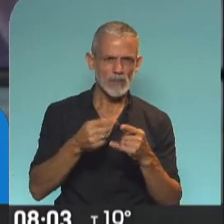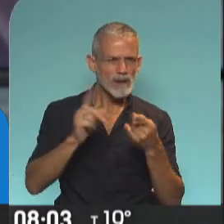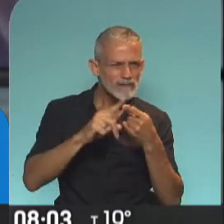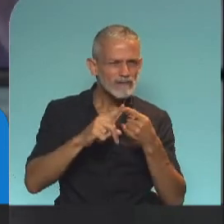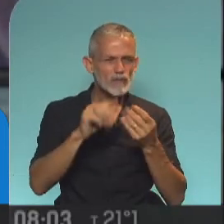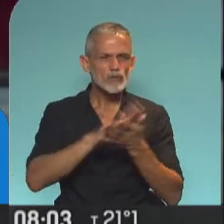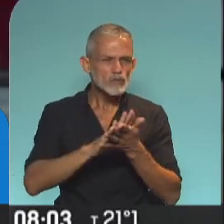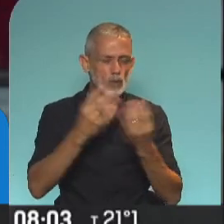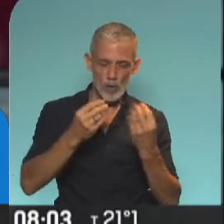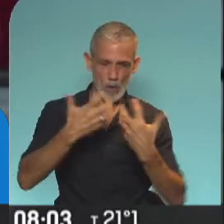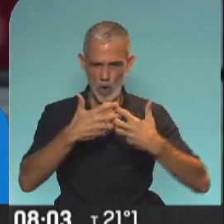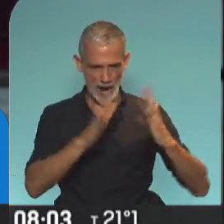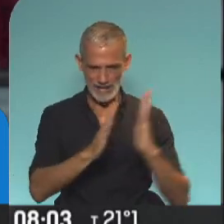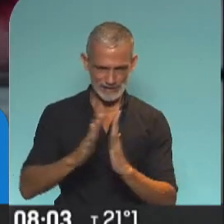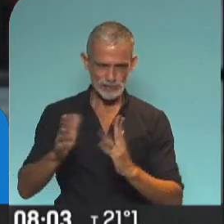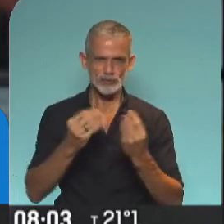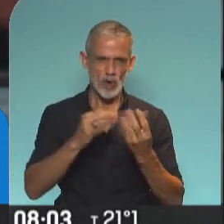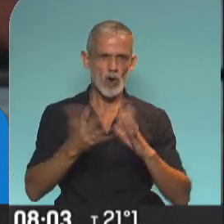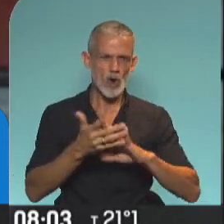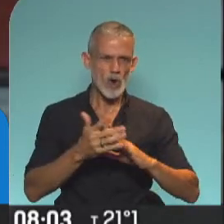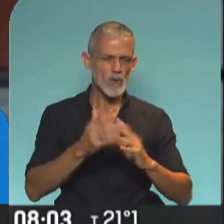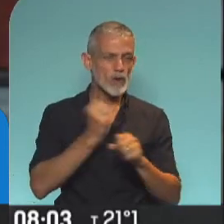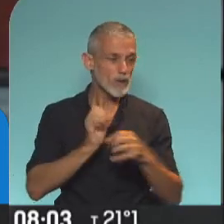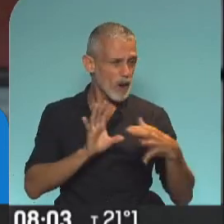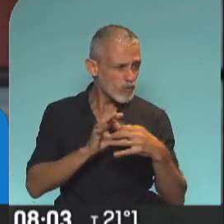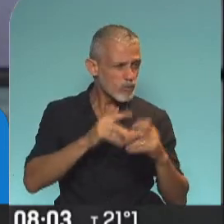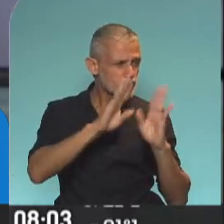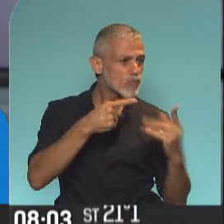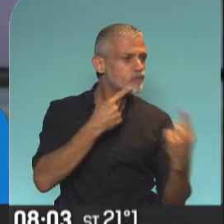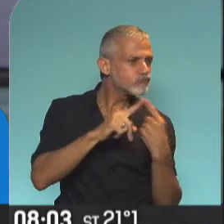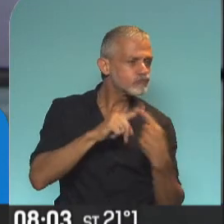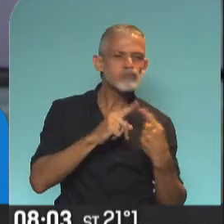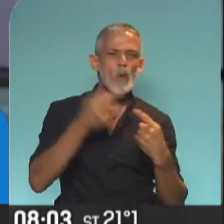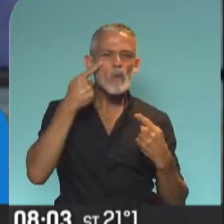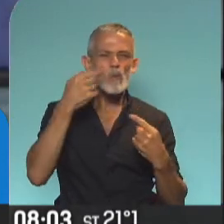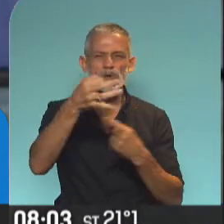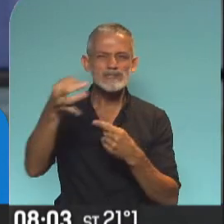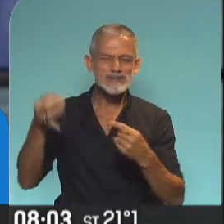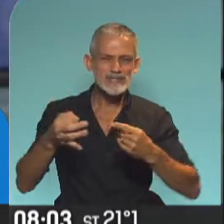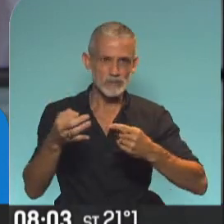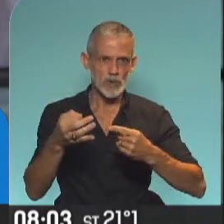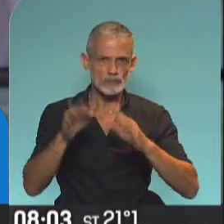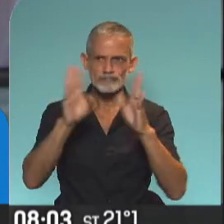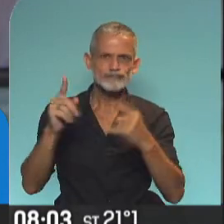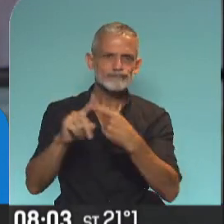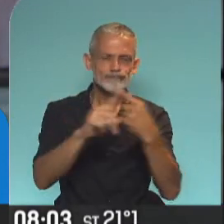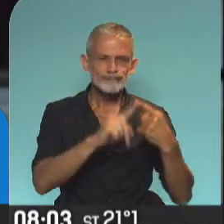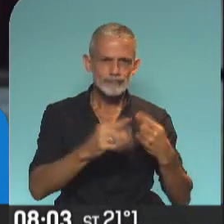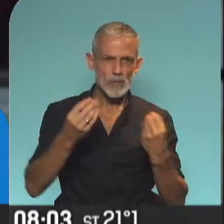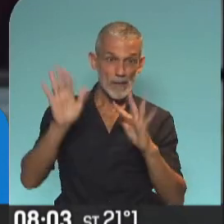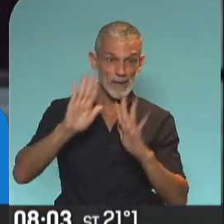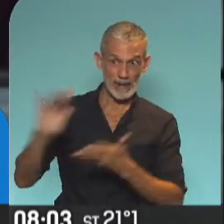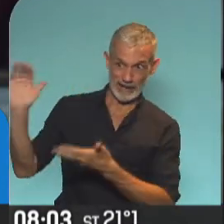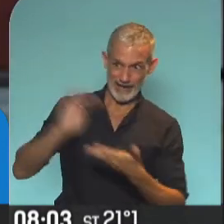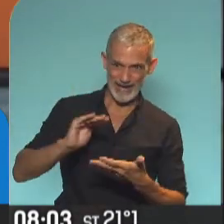problemas de logística, comenzar a trabajar con las residencias, tener diálogos con los municipios y de esta manera estar preparados para que cuando tengamos